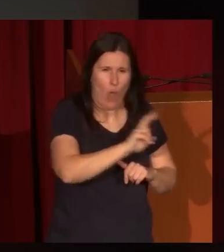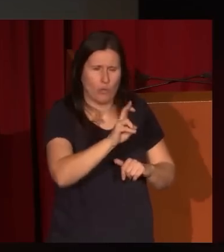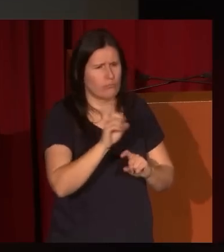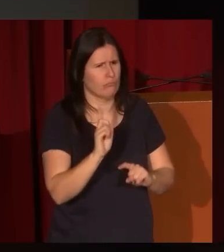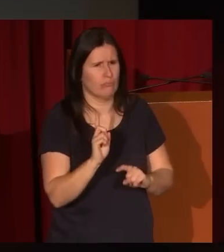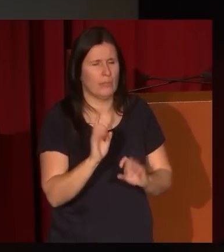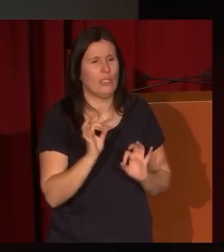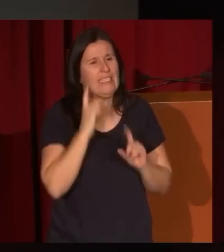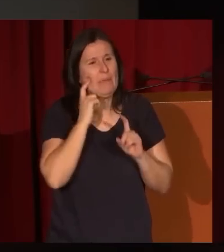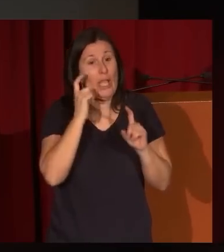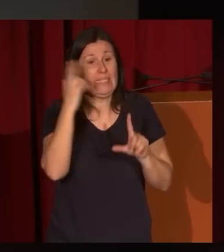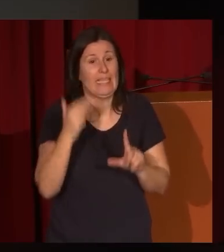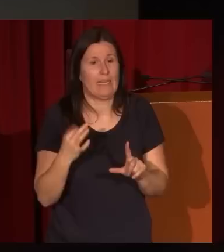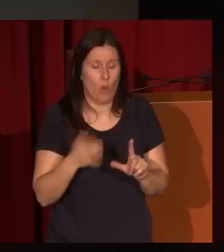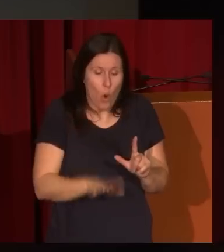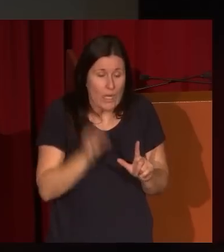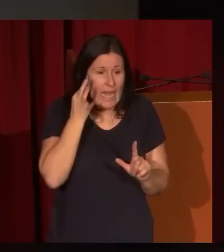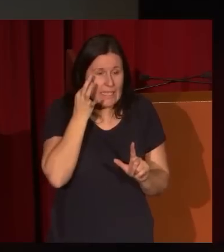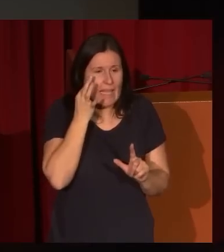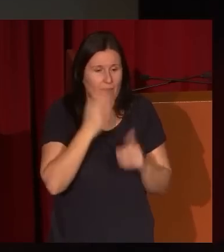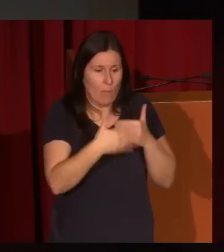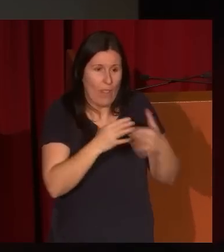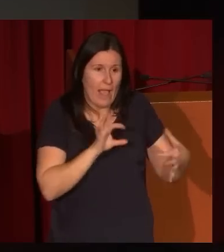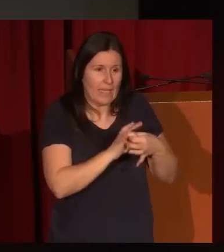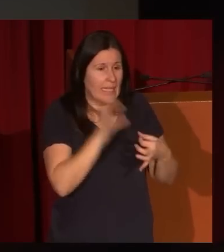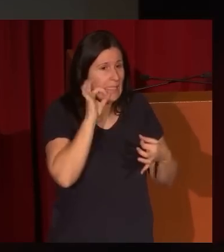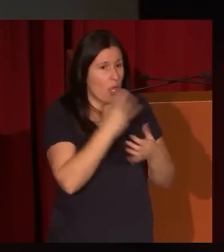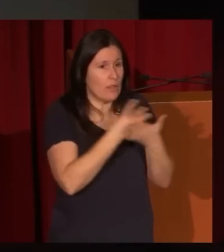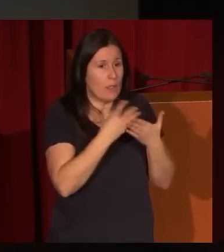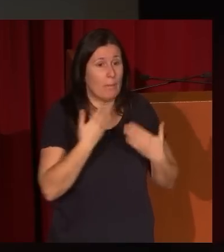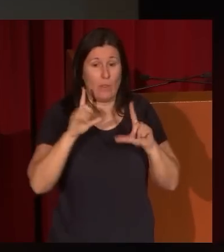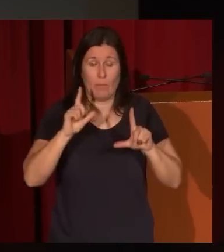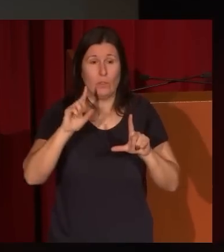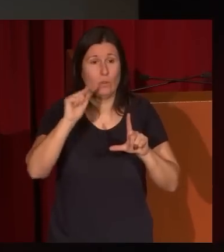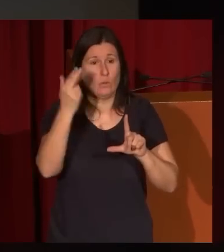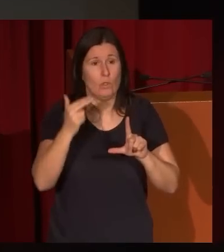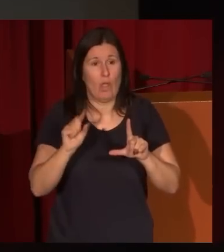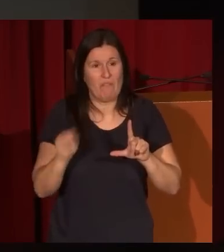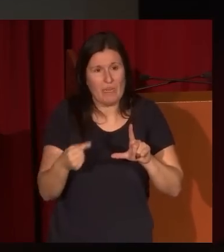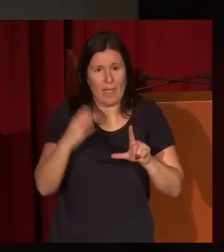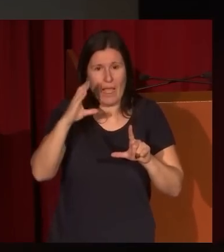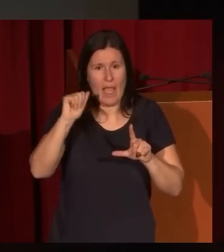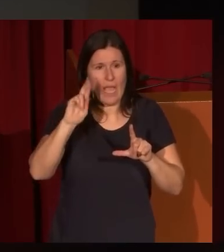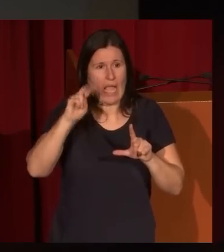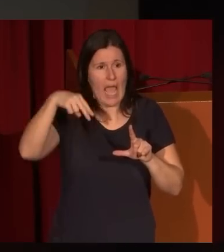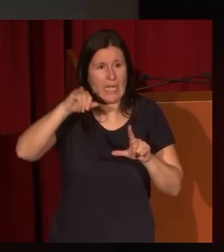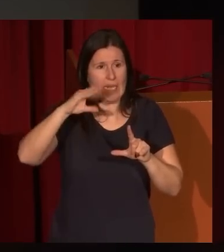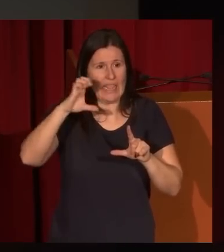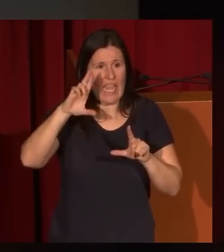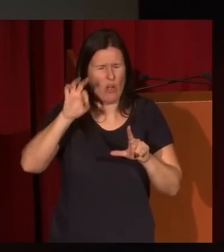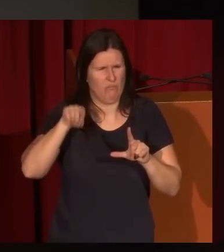retratar a una niña a la moda del siglo XVIII, pero es que el cuadro lo firma carnicero, como si fuera